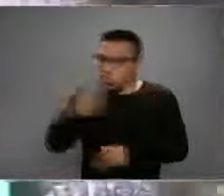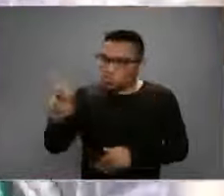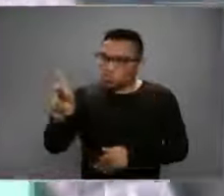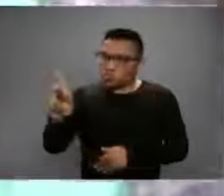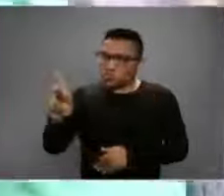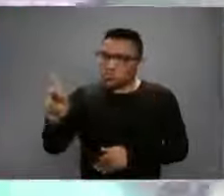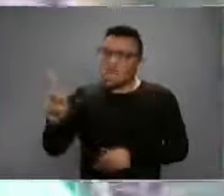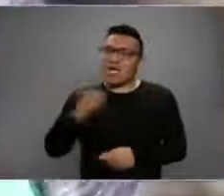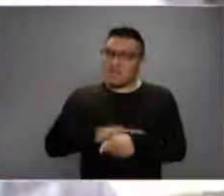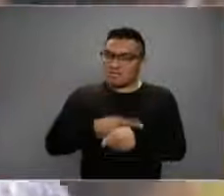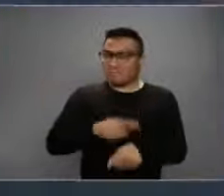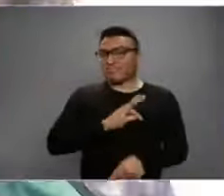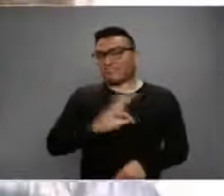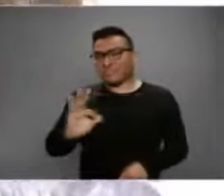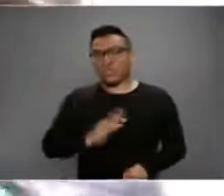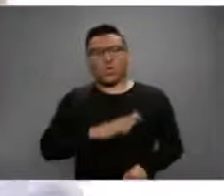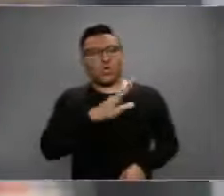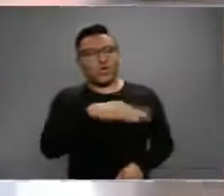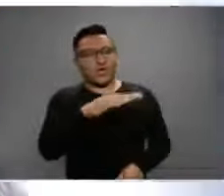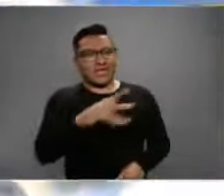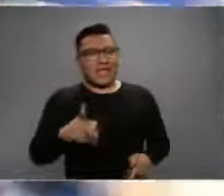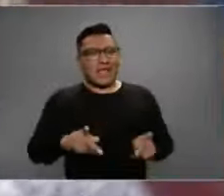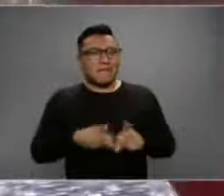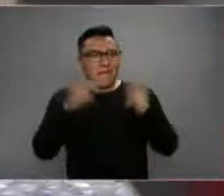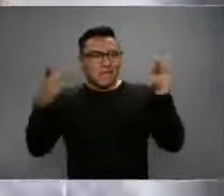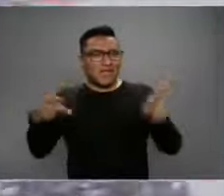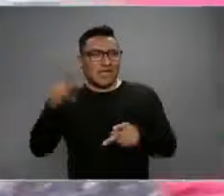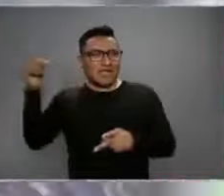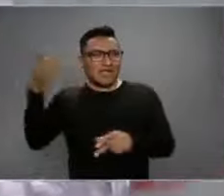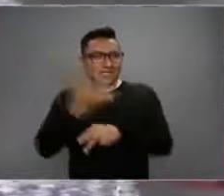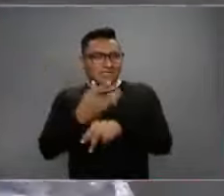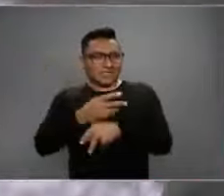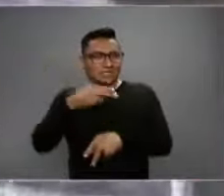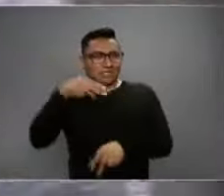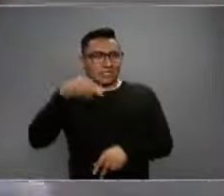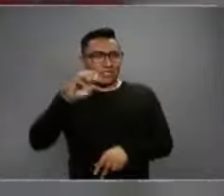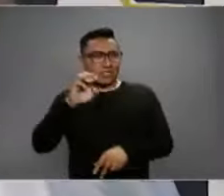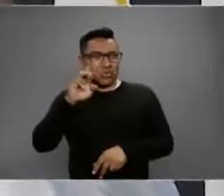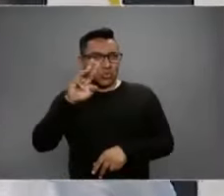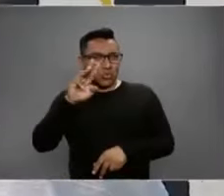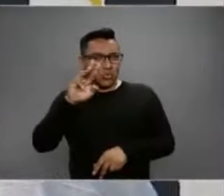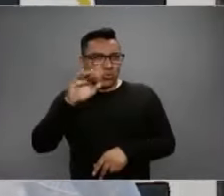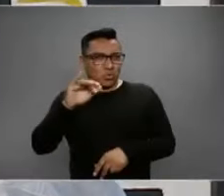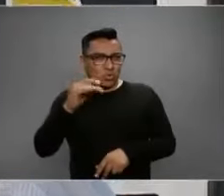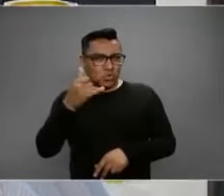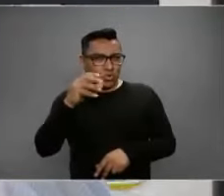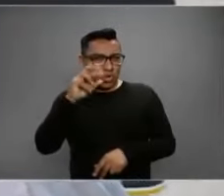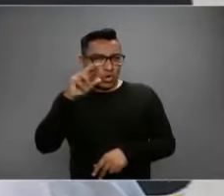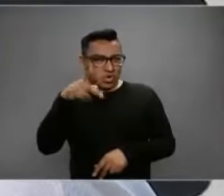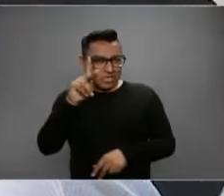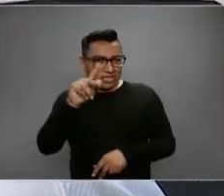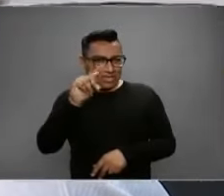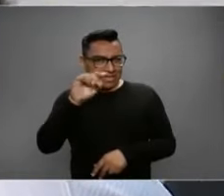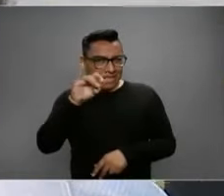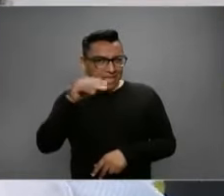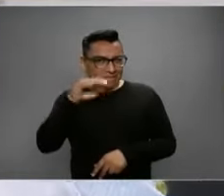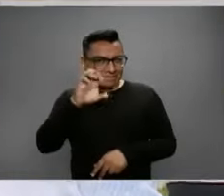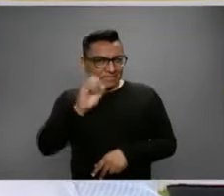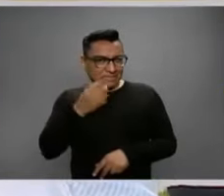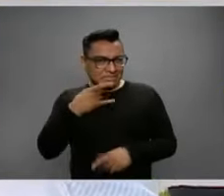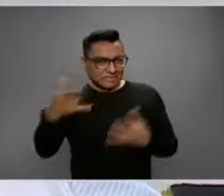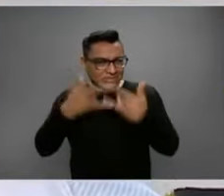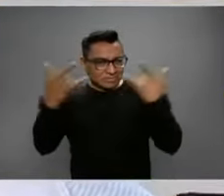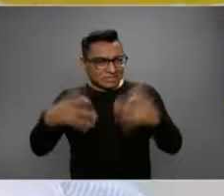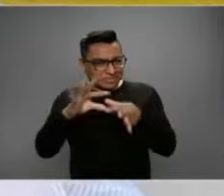Ricardo, el New York Times hizo una animación, contó la historia de dónde surgió este virus,